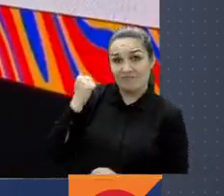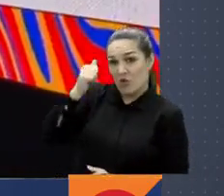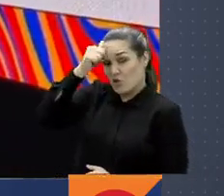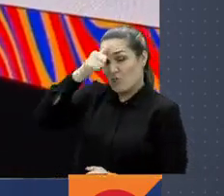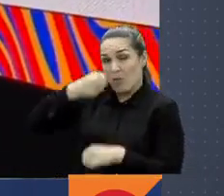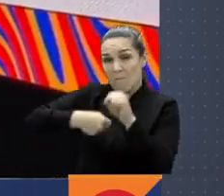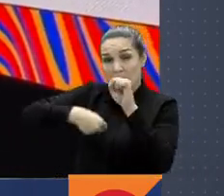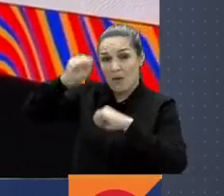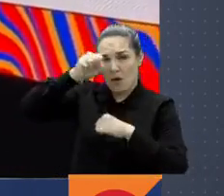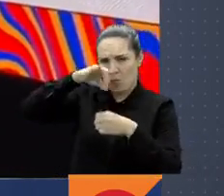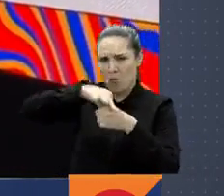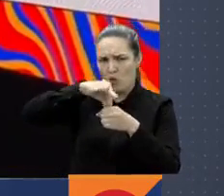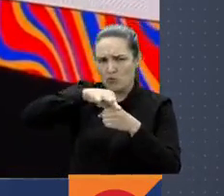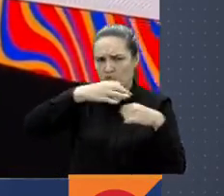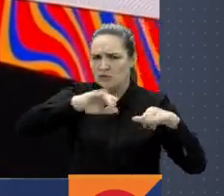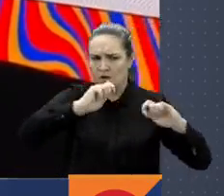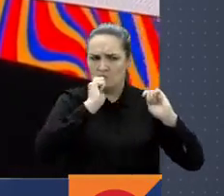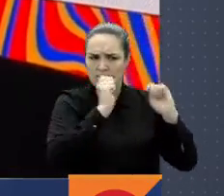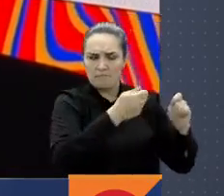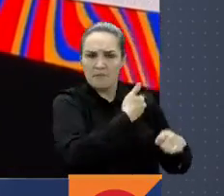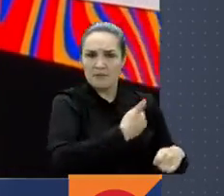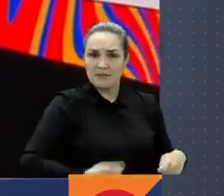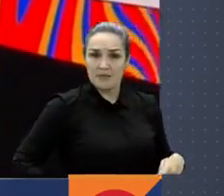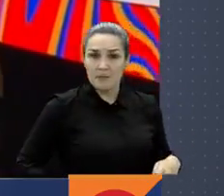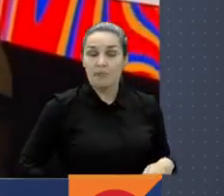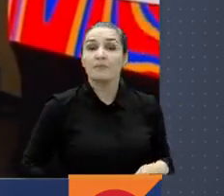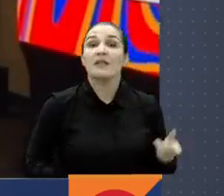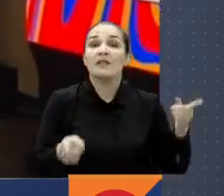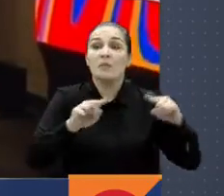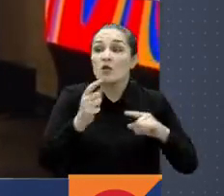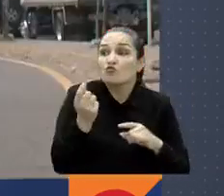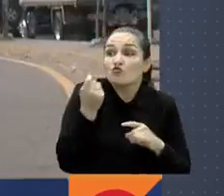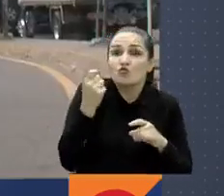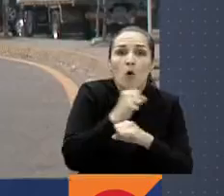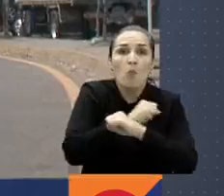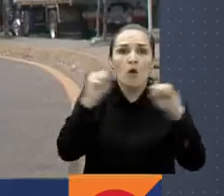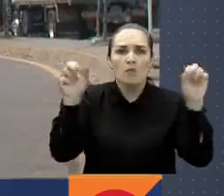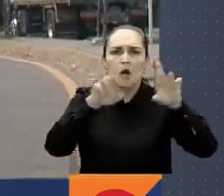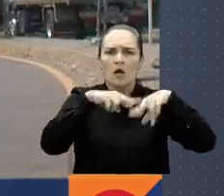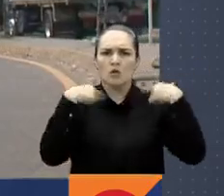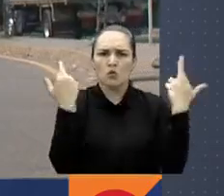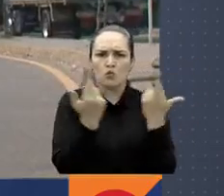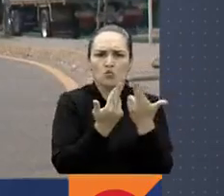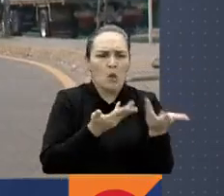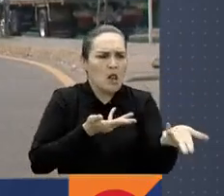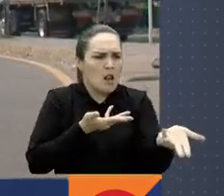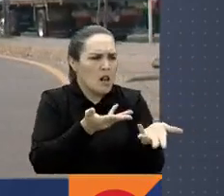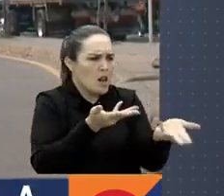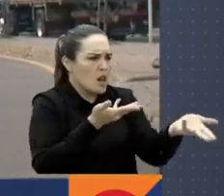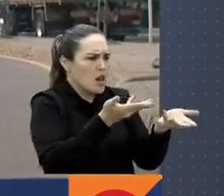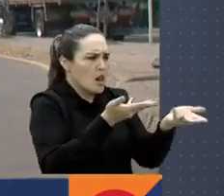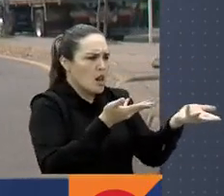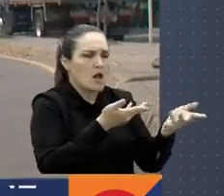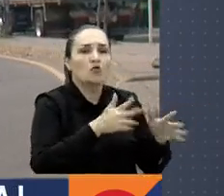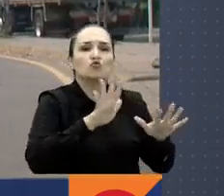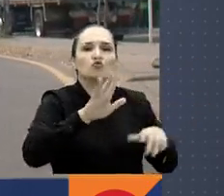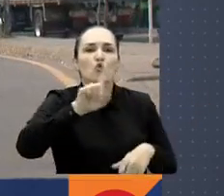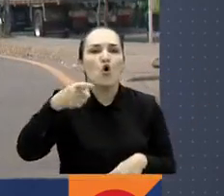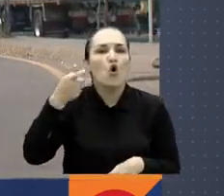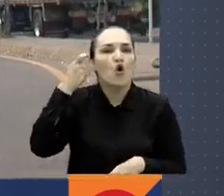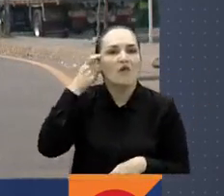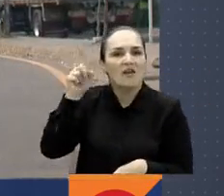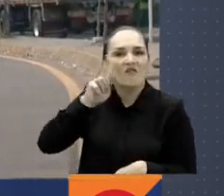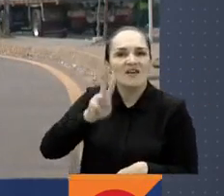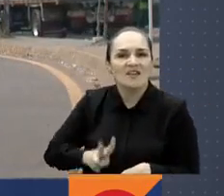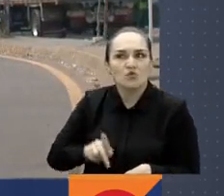colombianos. También, esta mañana, el presidente electo, Gustavo Petro, tuvo una importante reunión con algunos miembros del gobierno venezolano. Se hizo a través de una